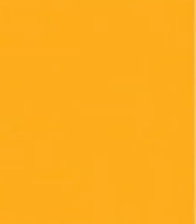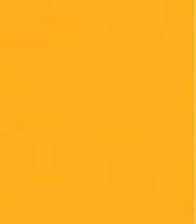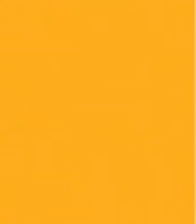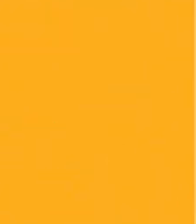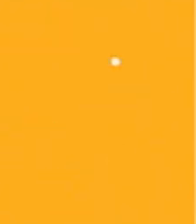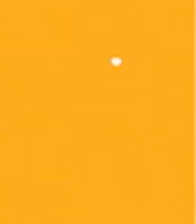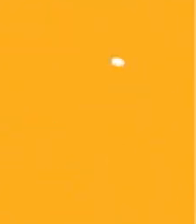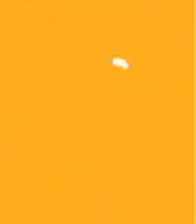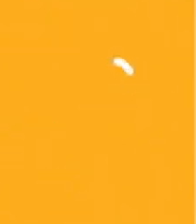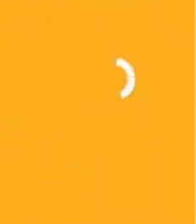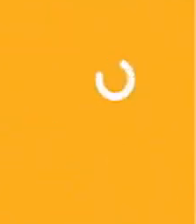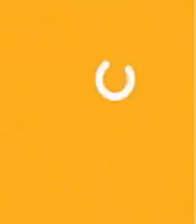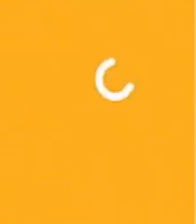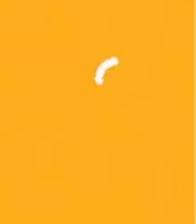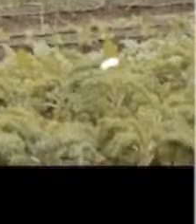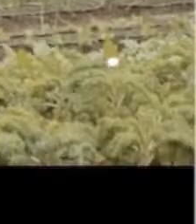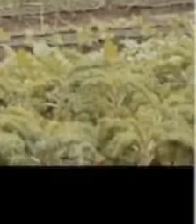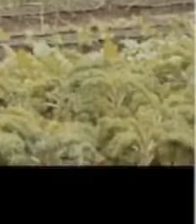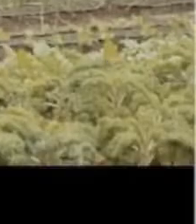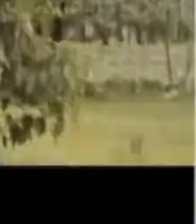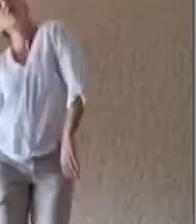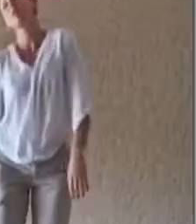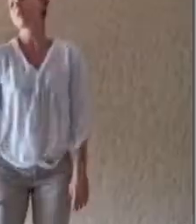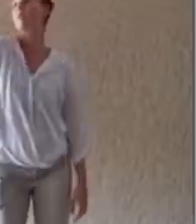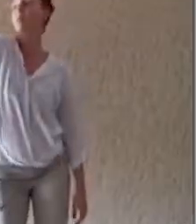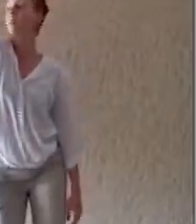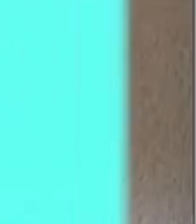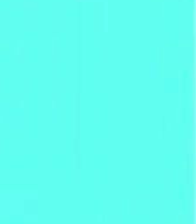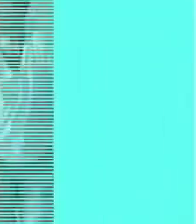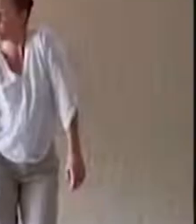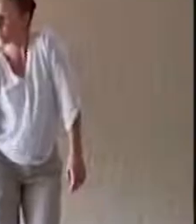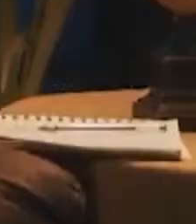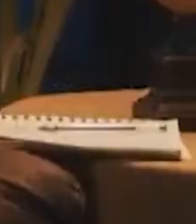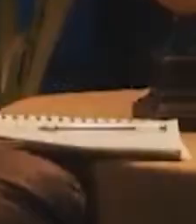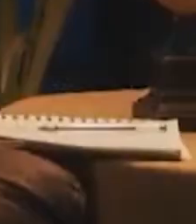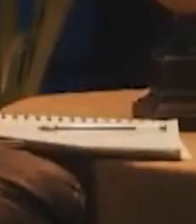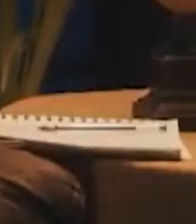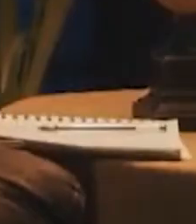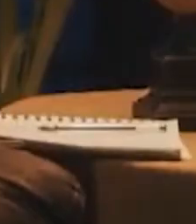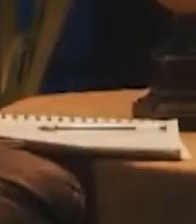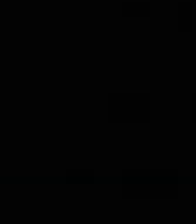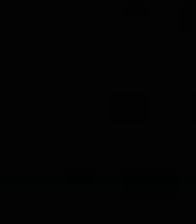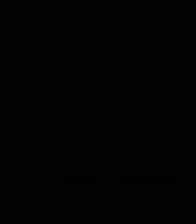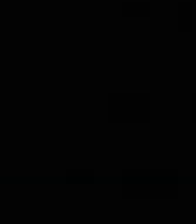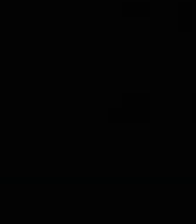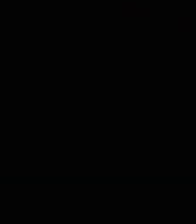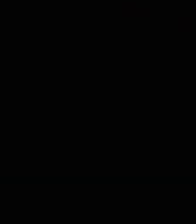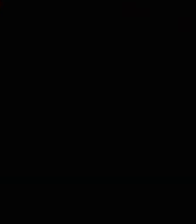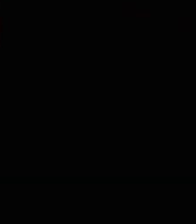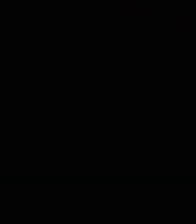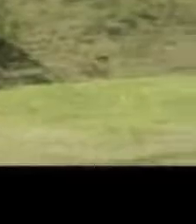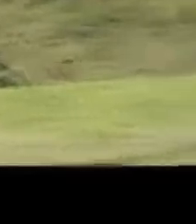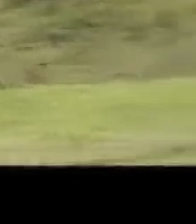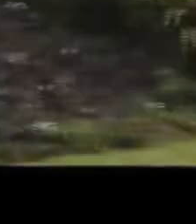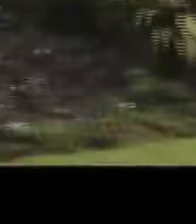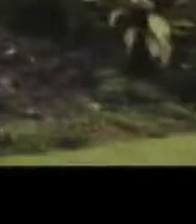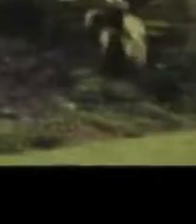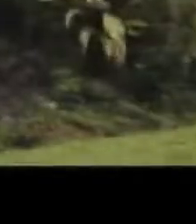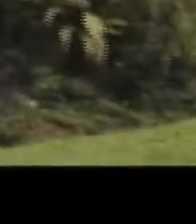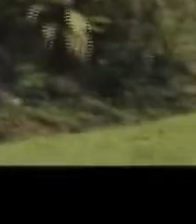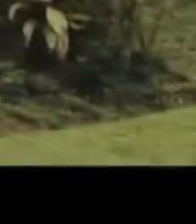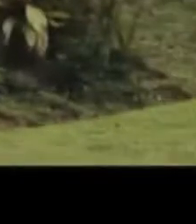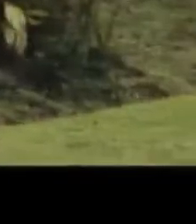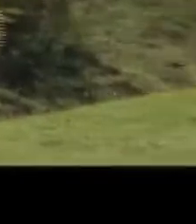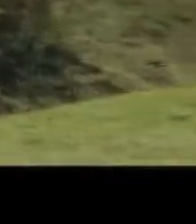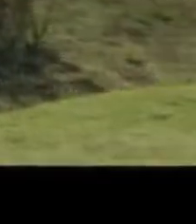cine en cortos, con nuevos documentales, música clásica y popular, y ficciones. Los jueves a